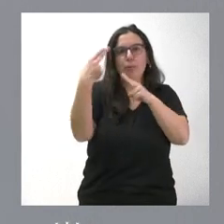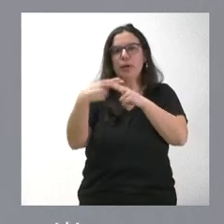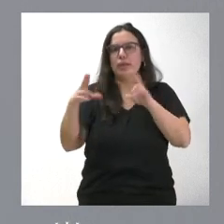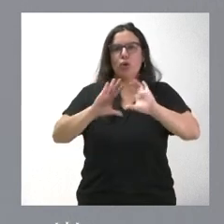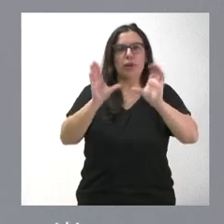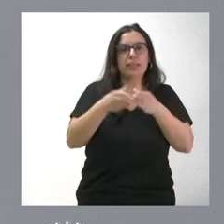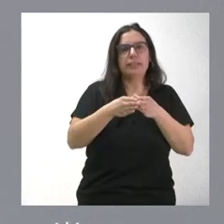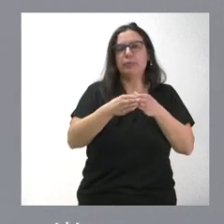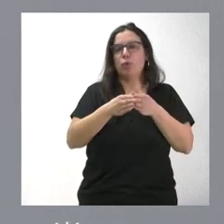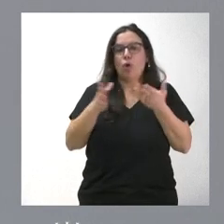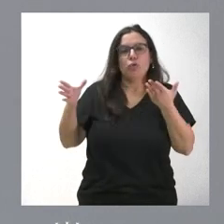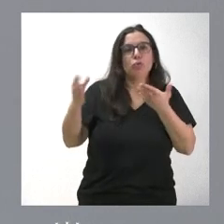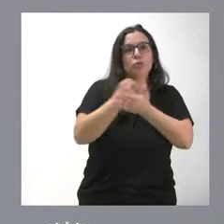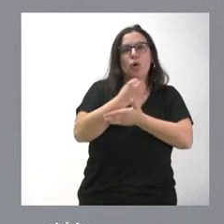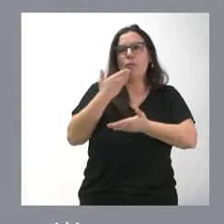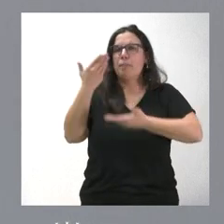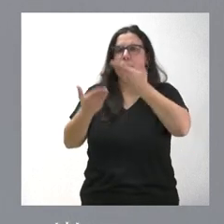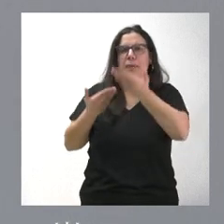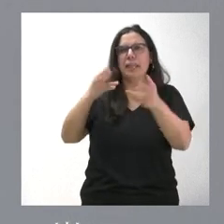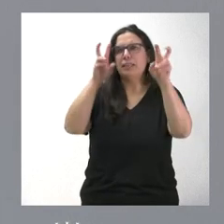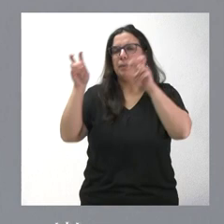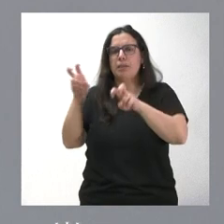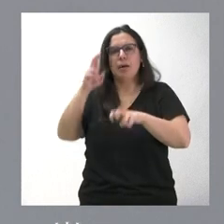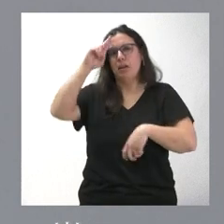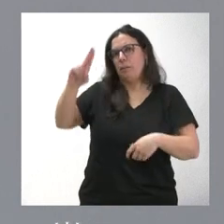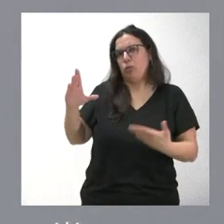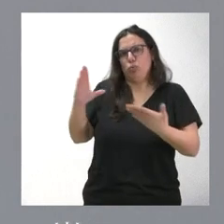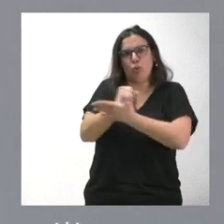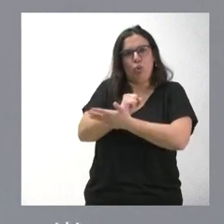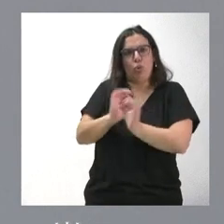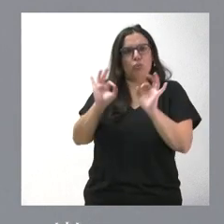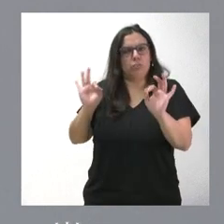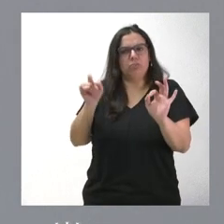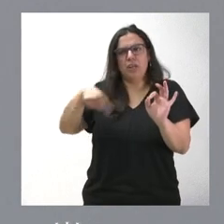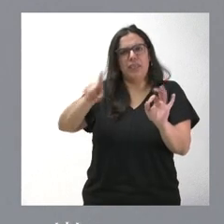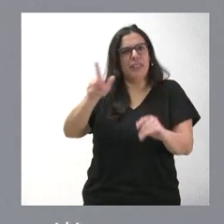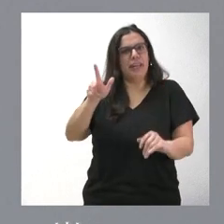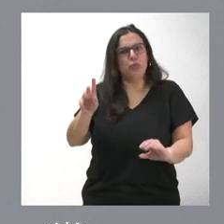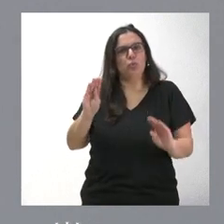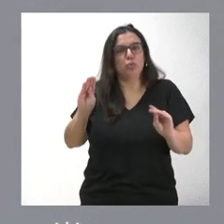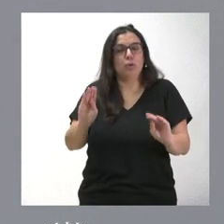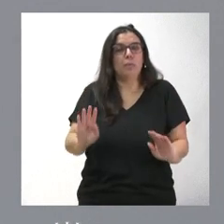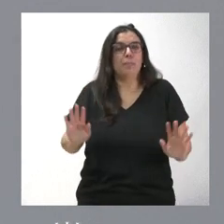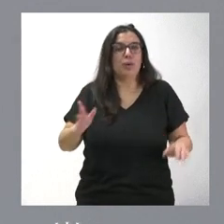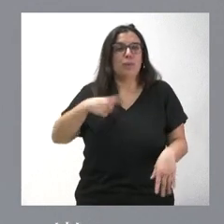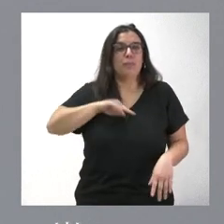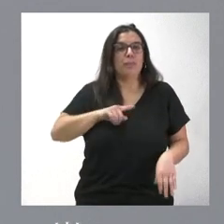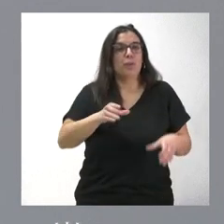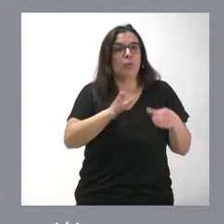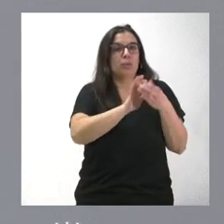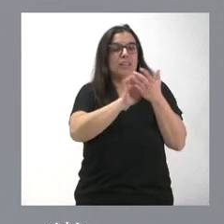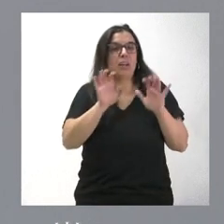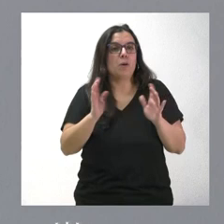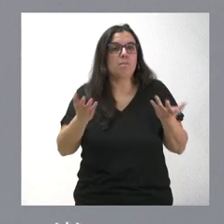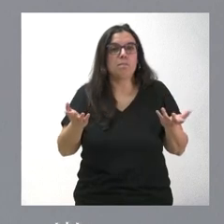colectivos, pues quieran pedir determinadas cuestiones y tienen derecho a hacerlo, pero la Junta de Castilla y León no